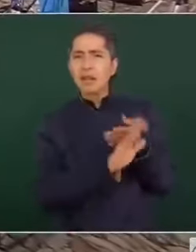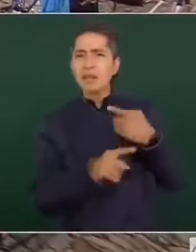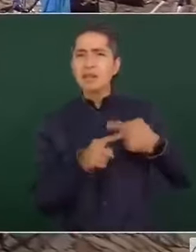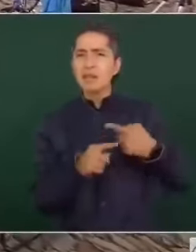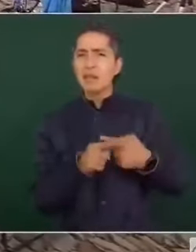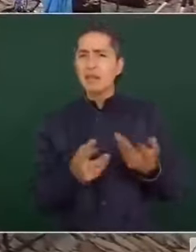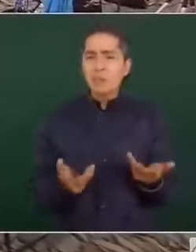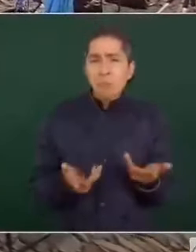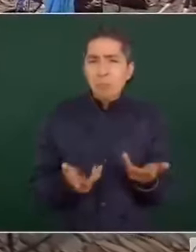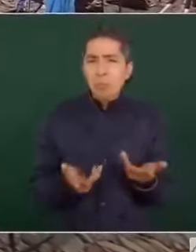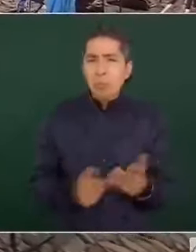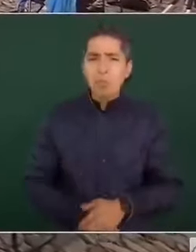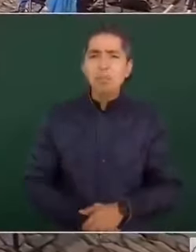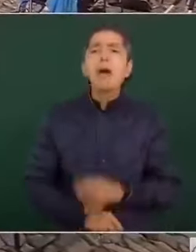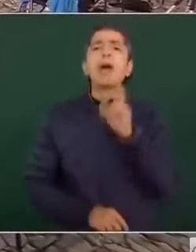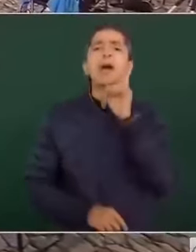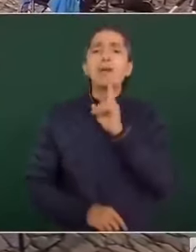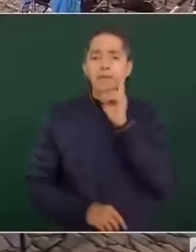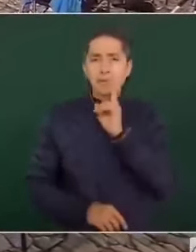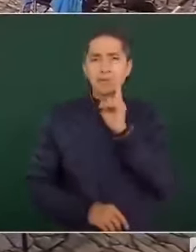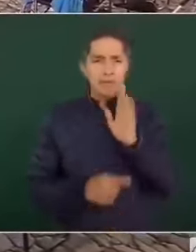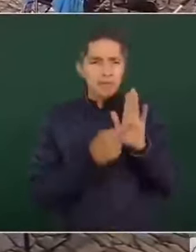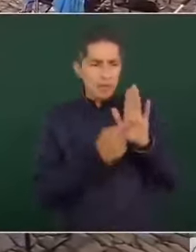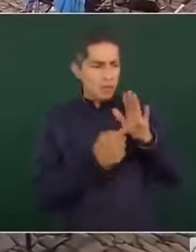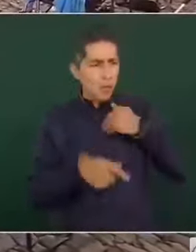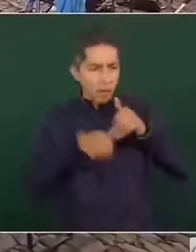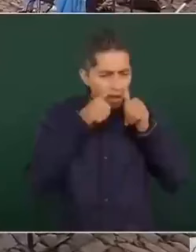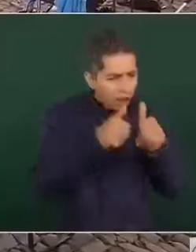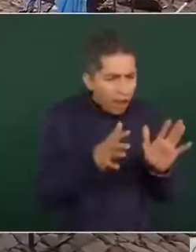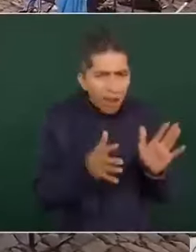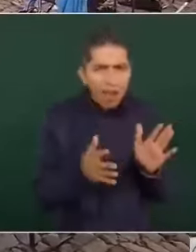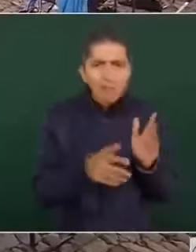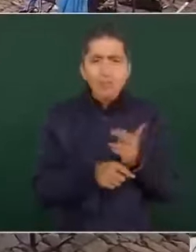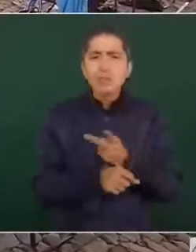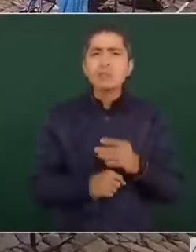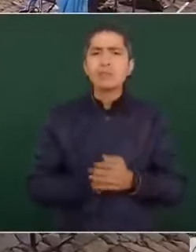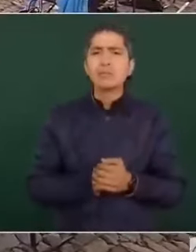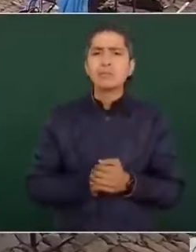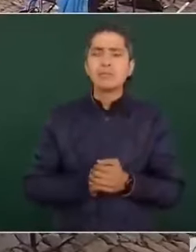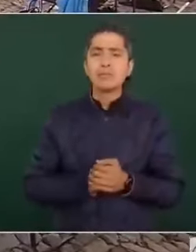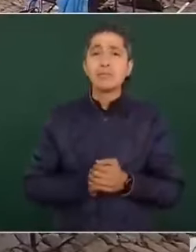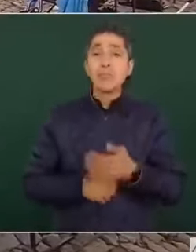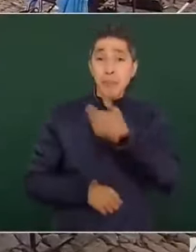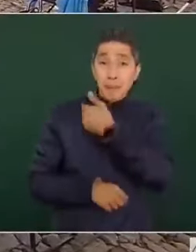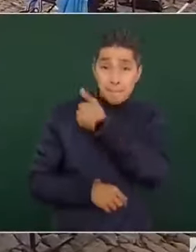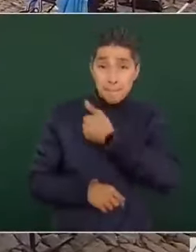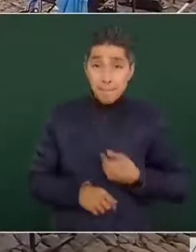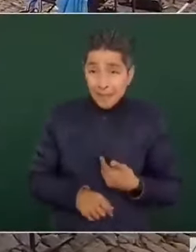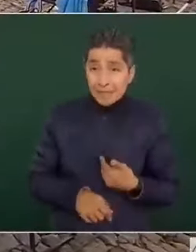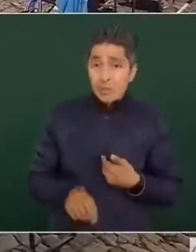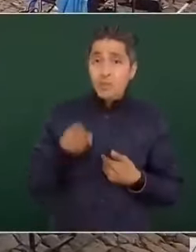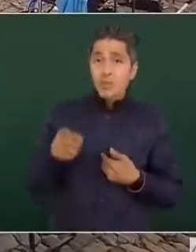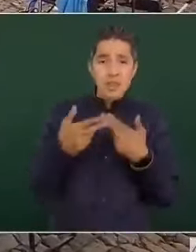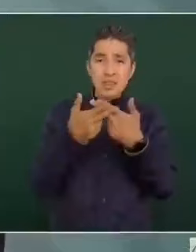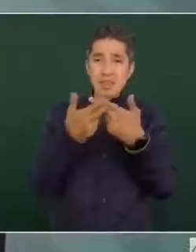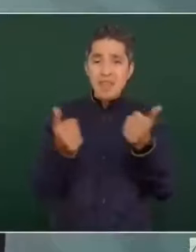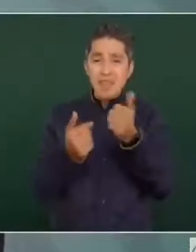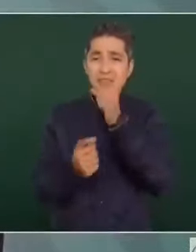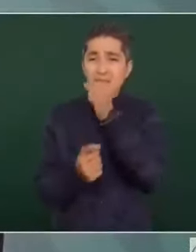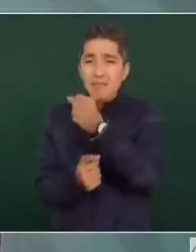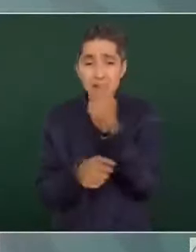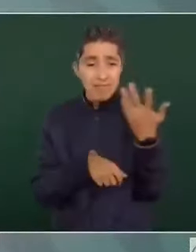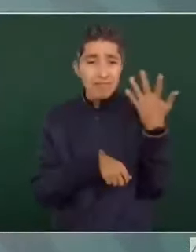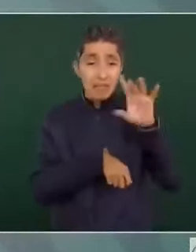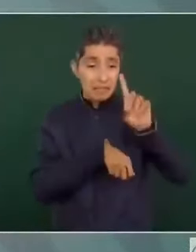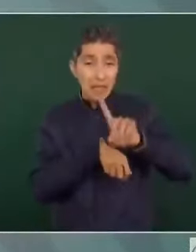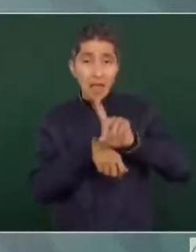A ver, porque me llamó mucho la atención. El presidente, nadie de los medios, durante diez